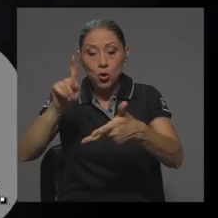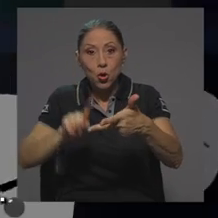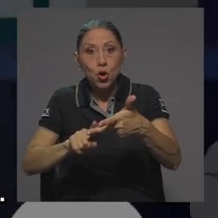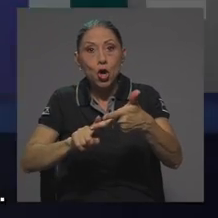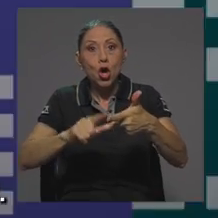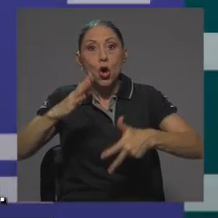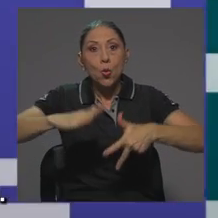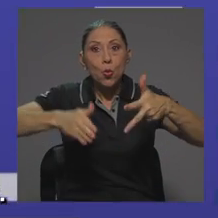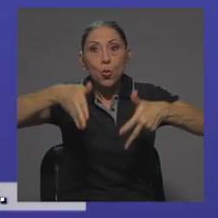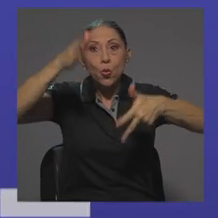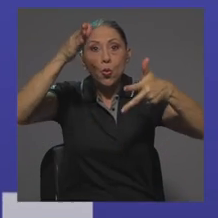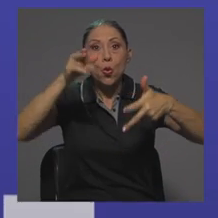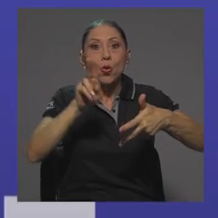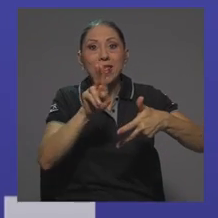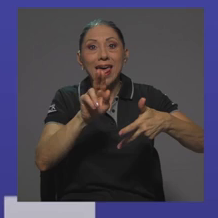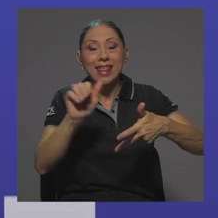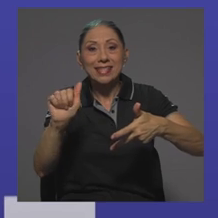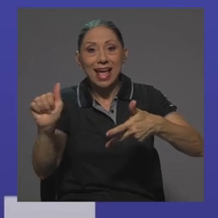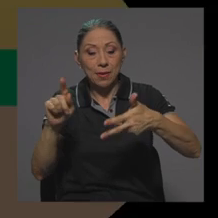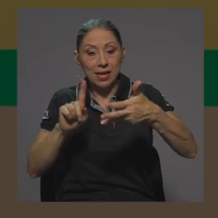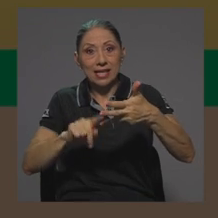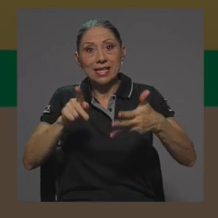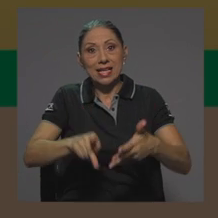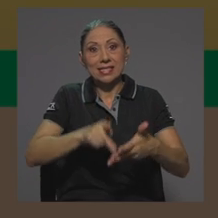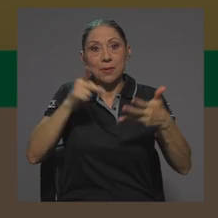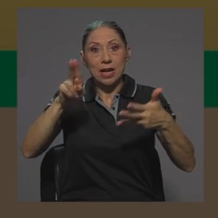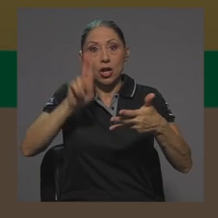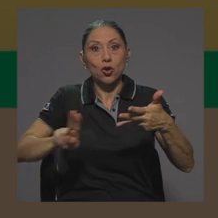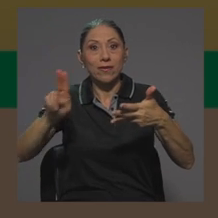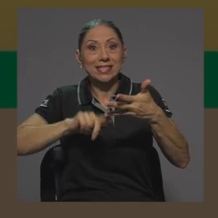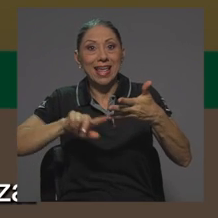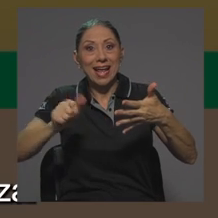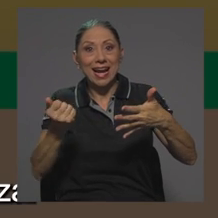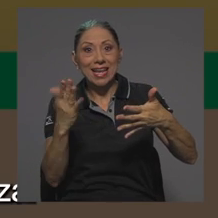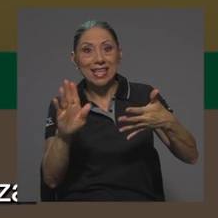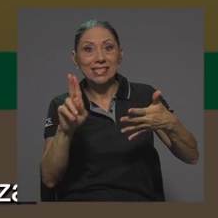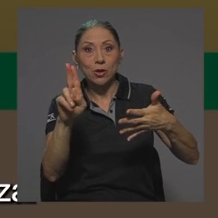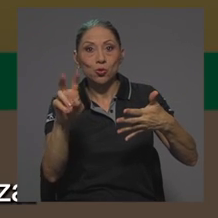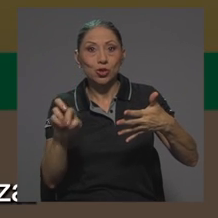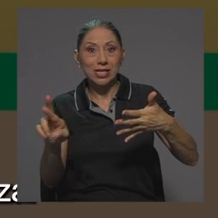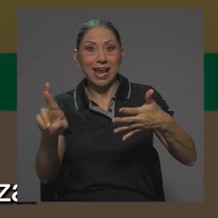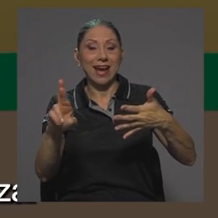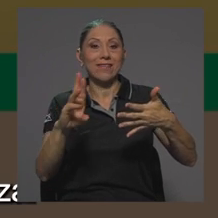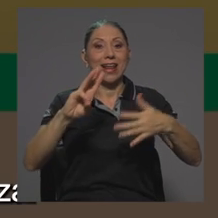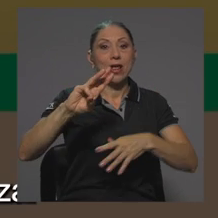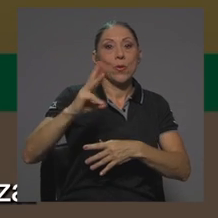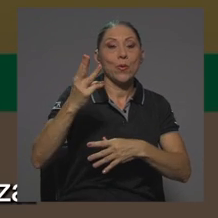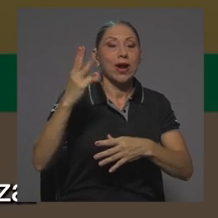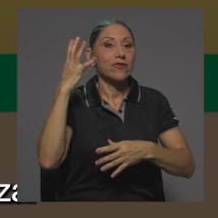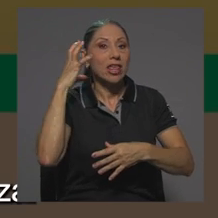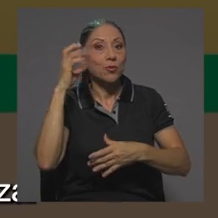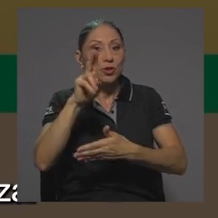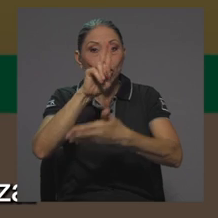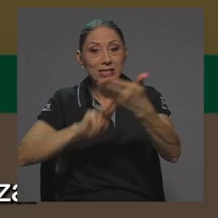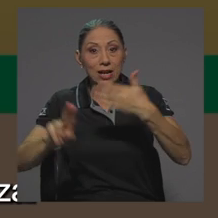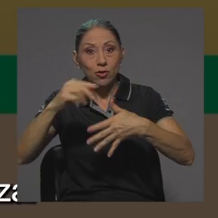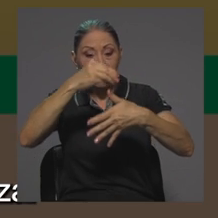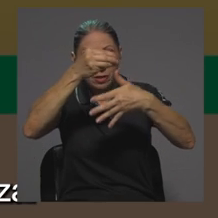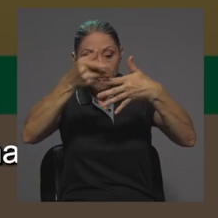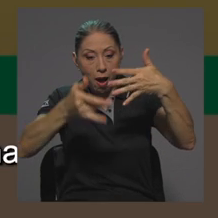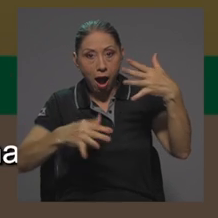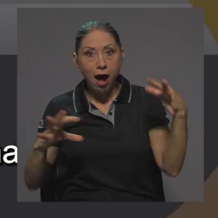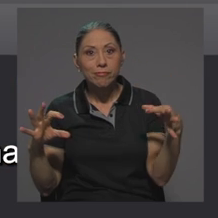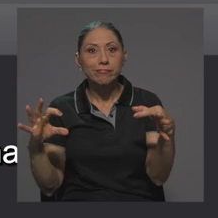unidades académicas, también al Semanario Universidad, Canal 15 UCR y las radioemisoras de la universidad.